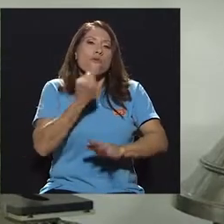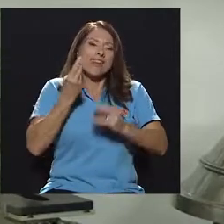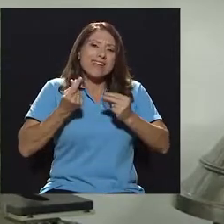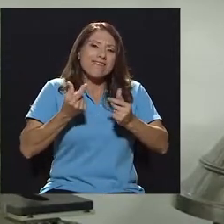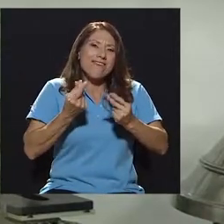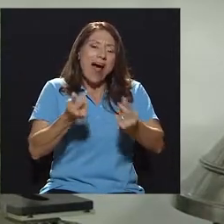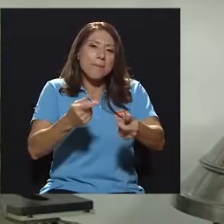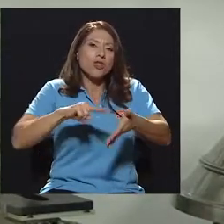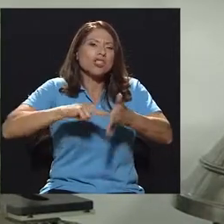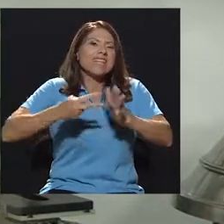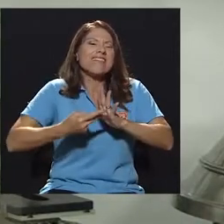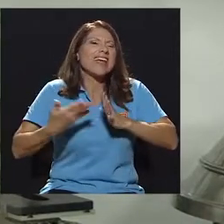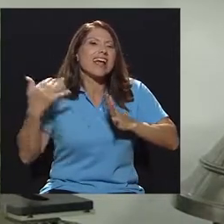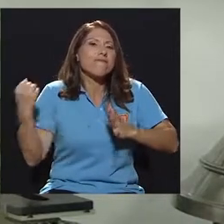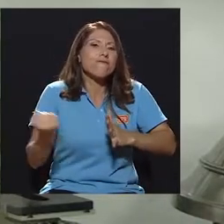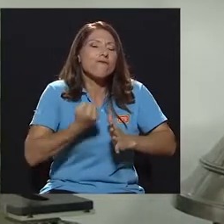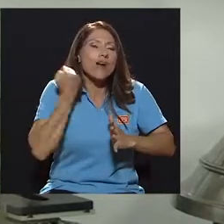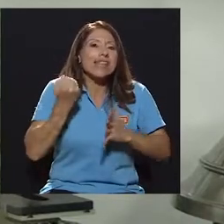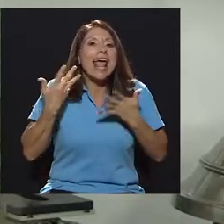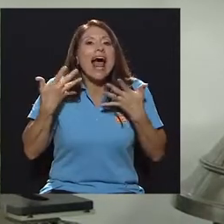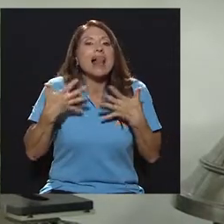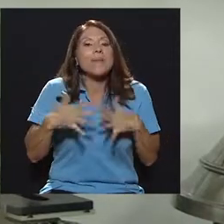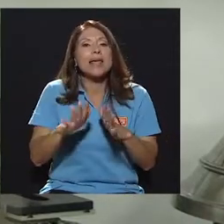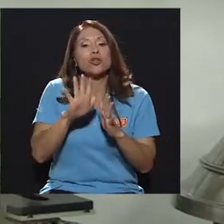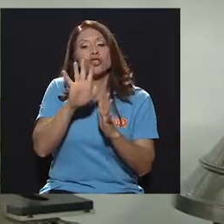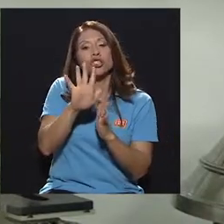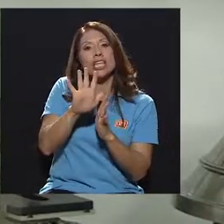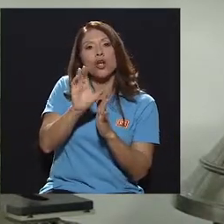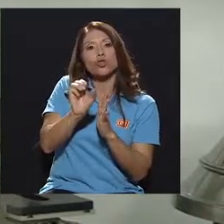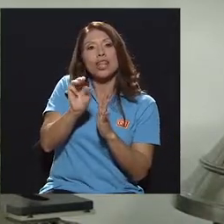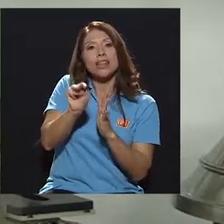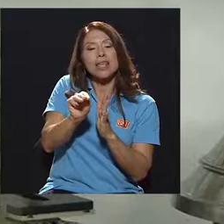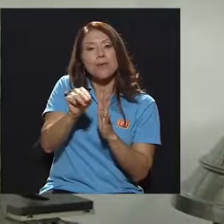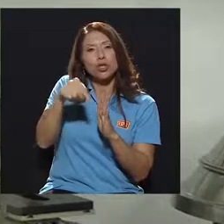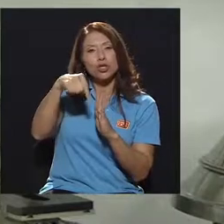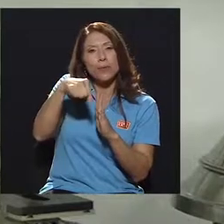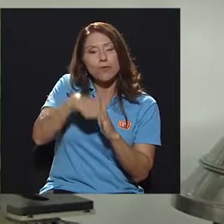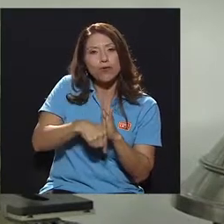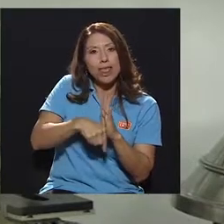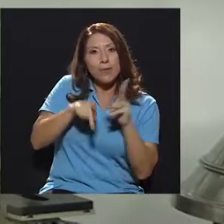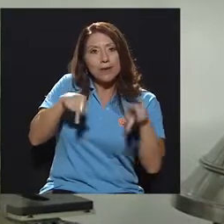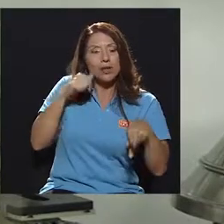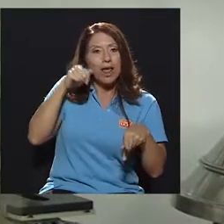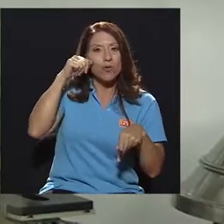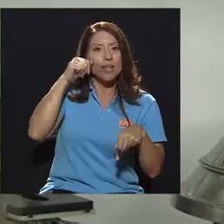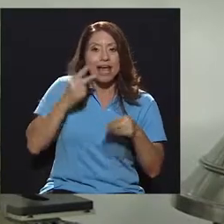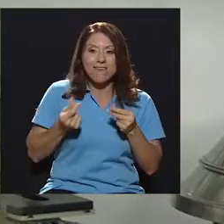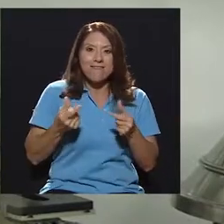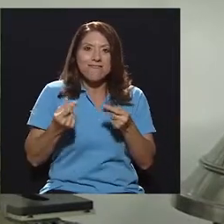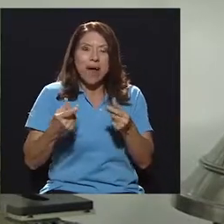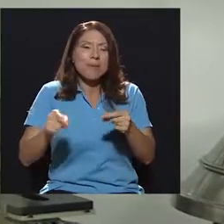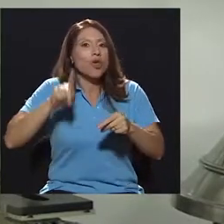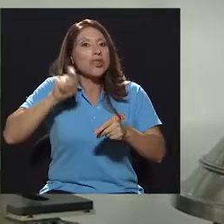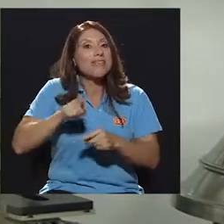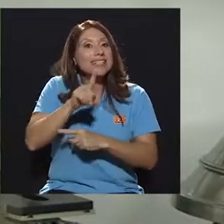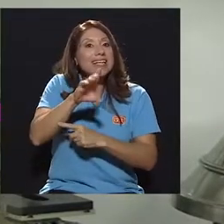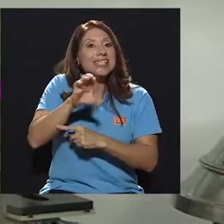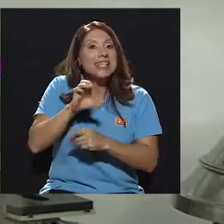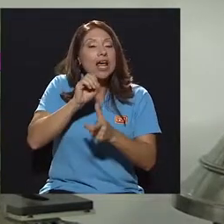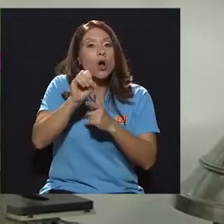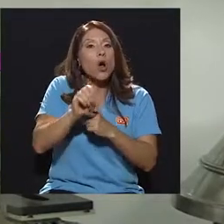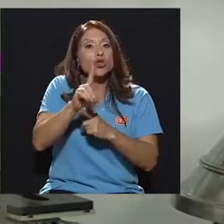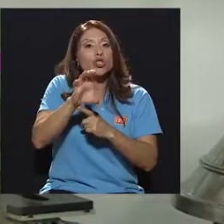de al menos 5 centímetros de profundidad en una persona adulta. Y rápido, tener que hacer compresiones de 100 a 120